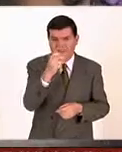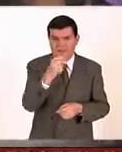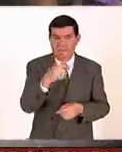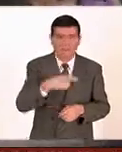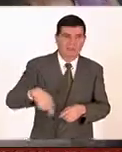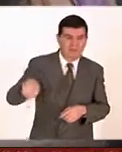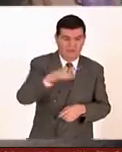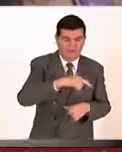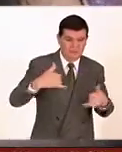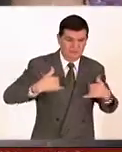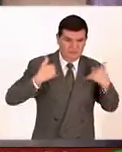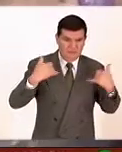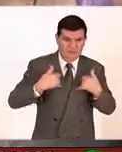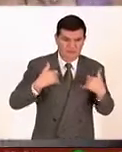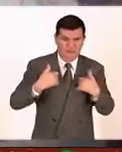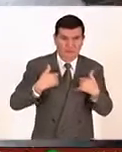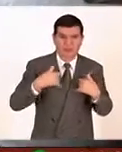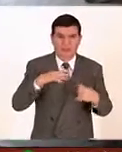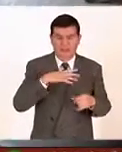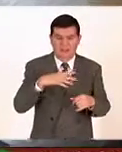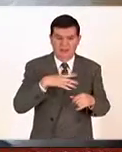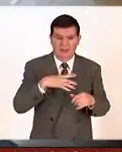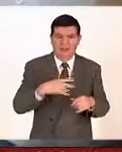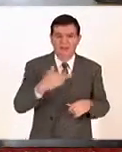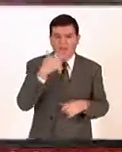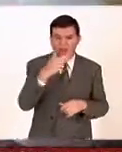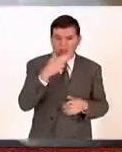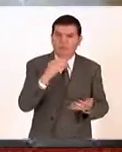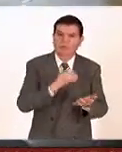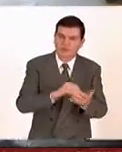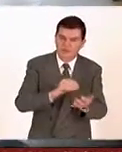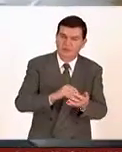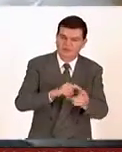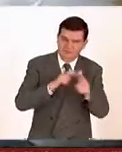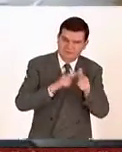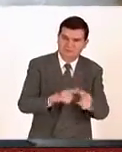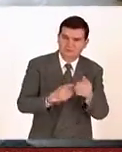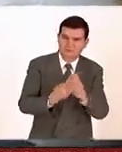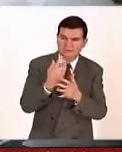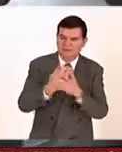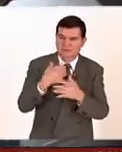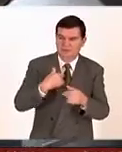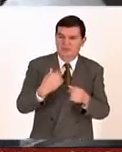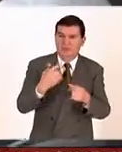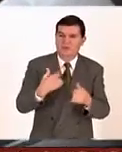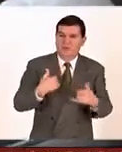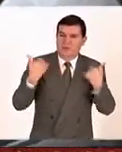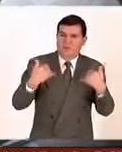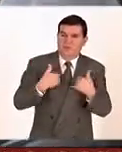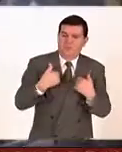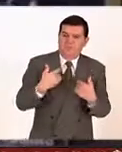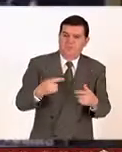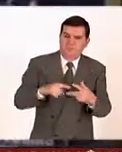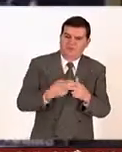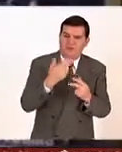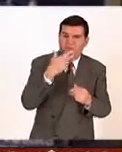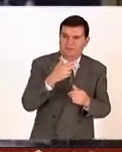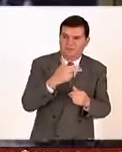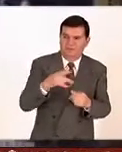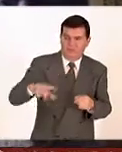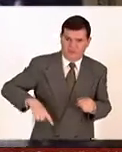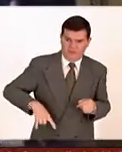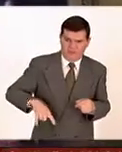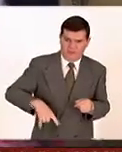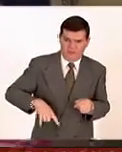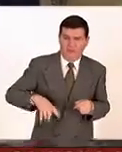nuestros jóvenes están consumiendo también tabaco a tempranas edades. En el gobierno